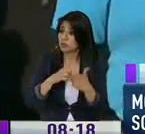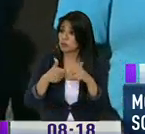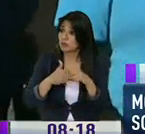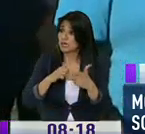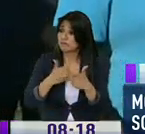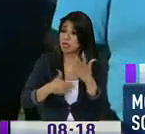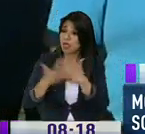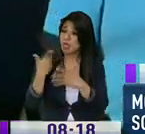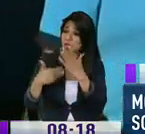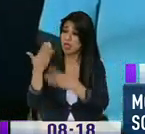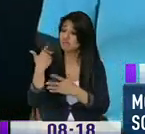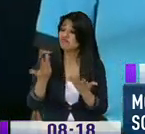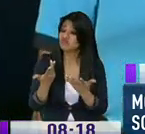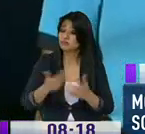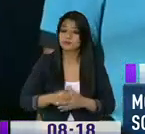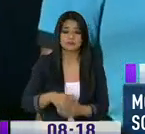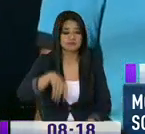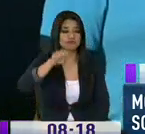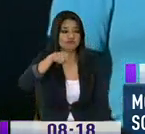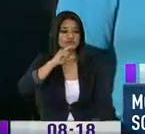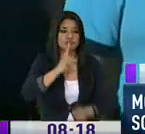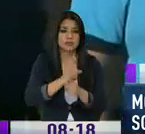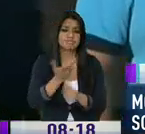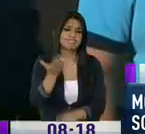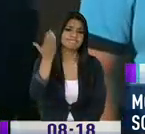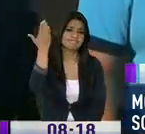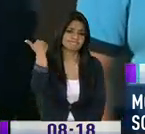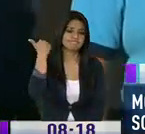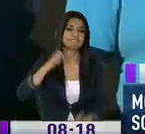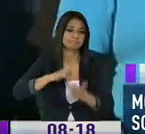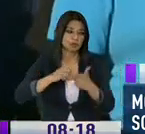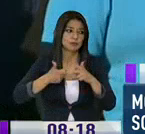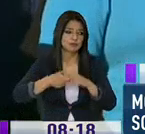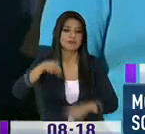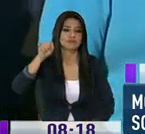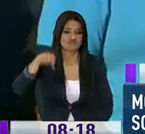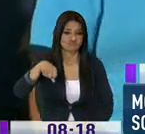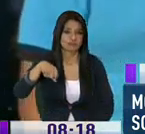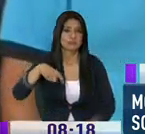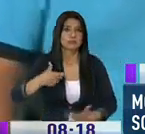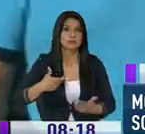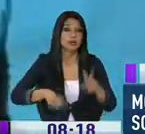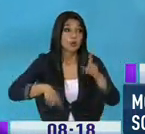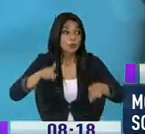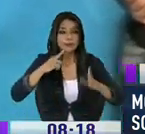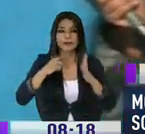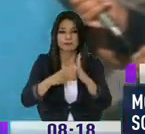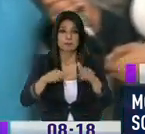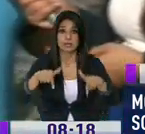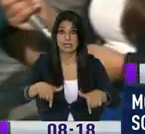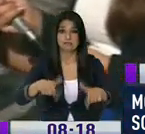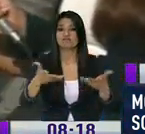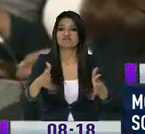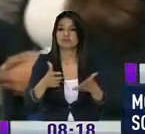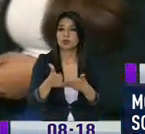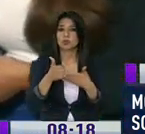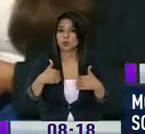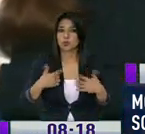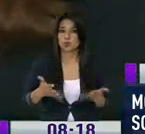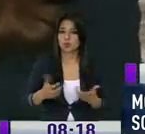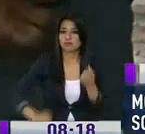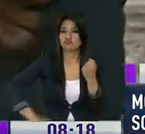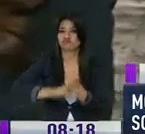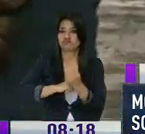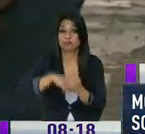varios tiempos ya? Bueno, tenemos hace mucho tiempo este problema, ya que se ha dado caso de que aquí nadie nos ayuda, no nos apoya con la